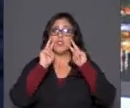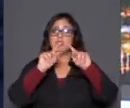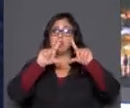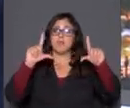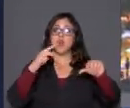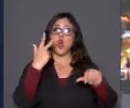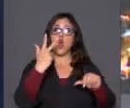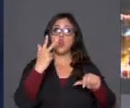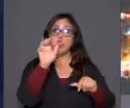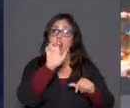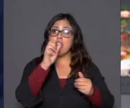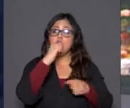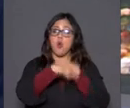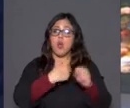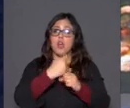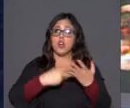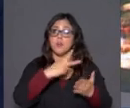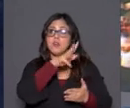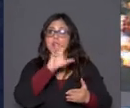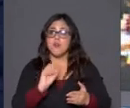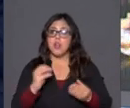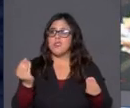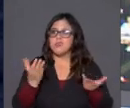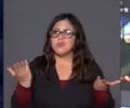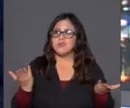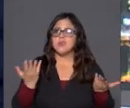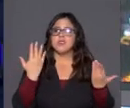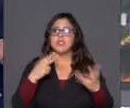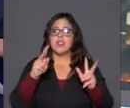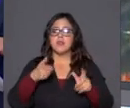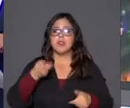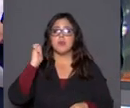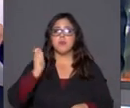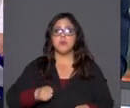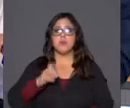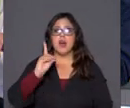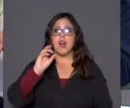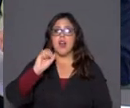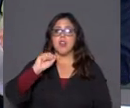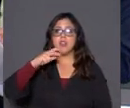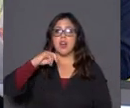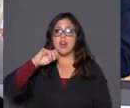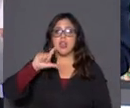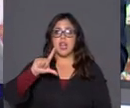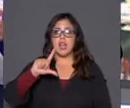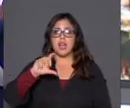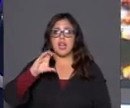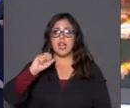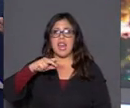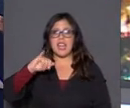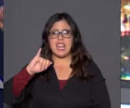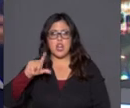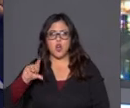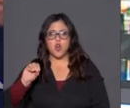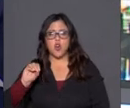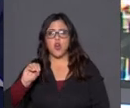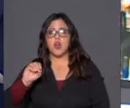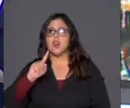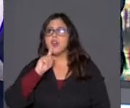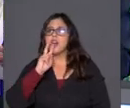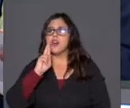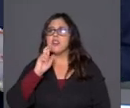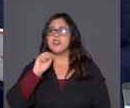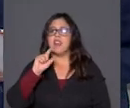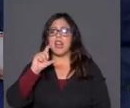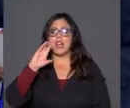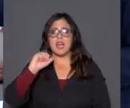enero de 2020. ¿Qué ocurrió a esa fecha? Después de una condena a Daniel Canío Tralcal, un delito reiterado de incendio, robo y